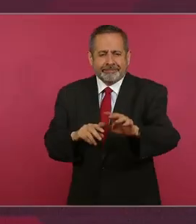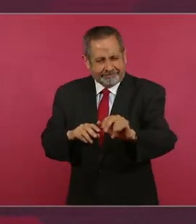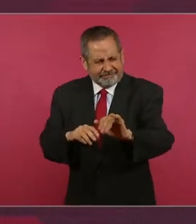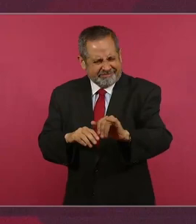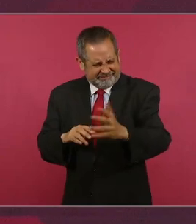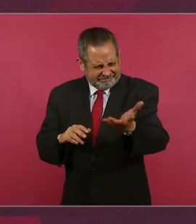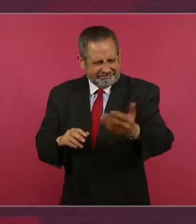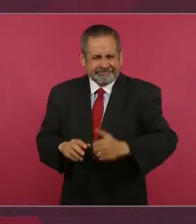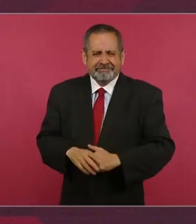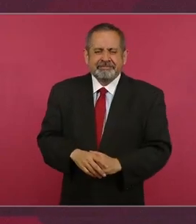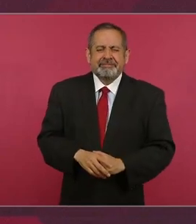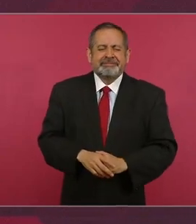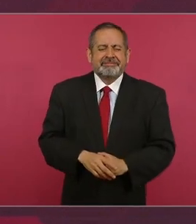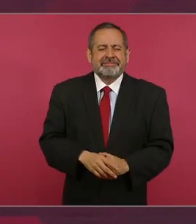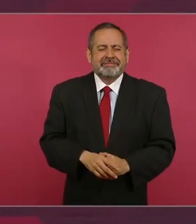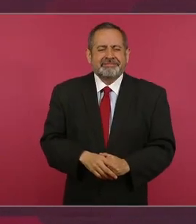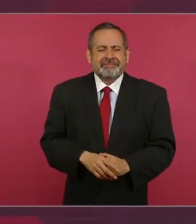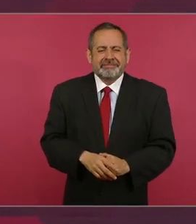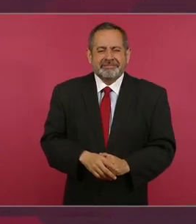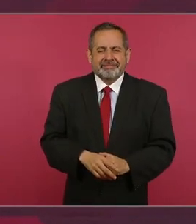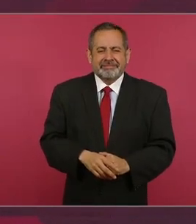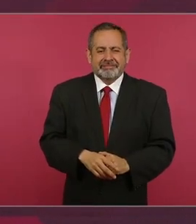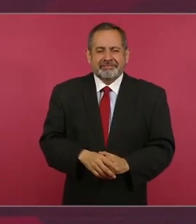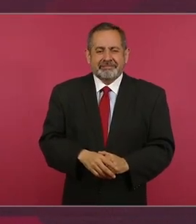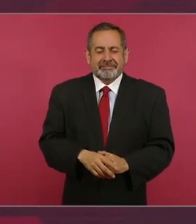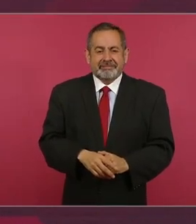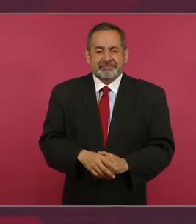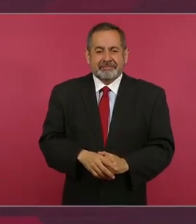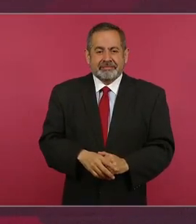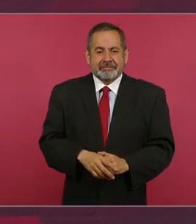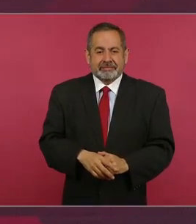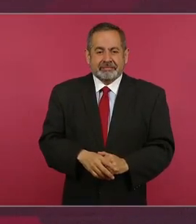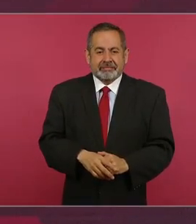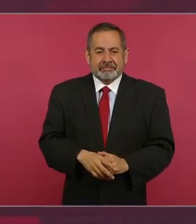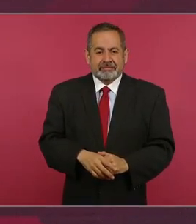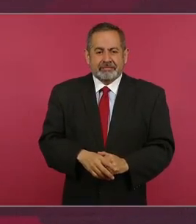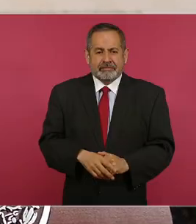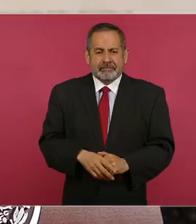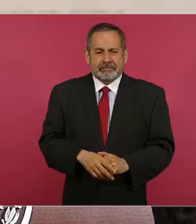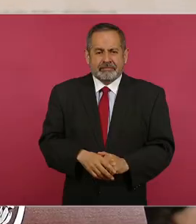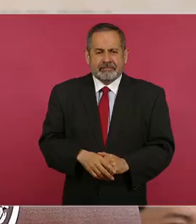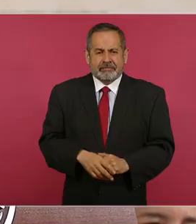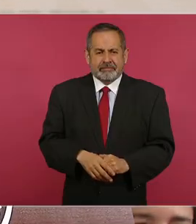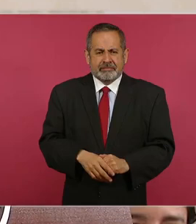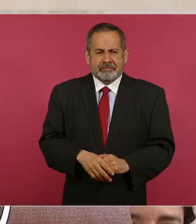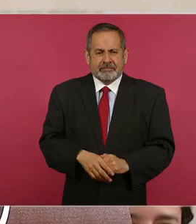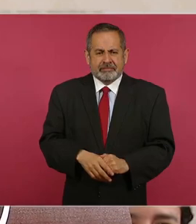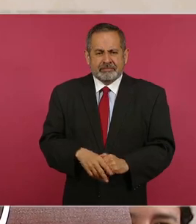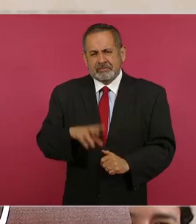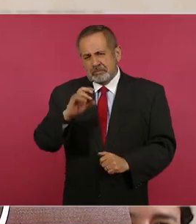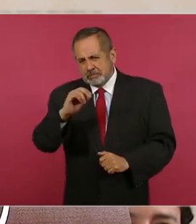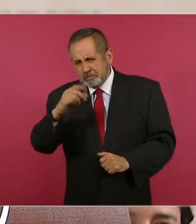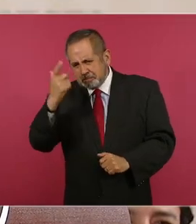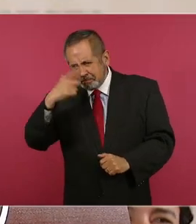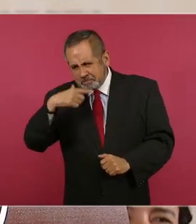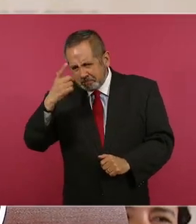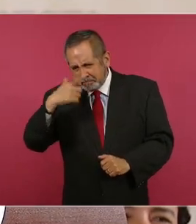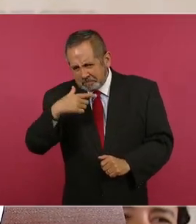en la noche,